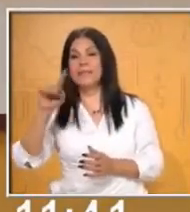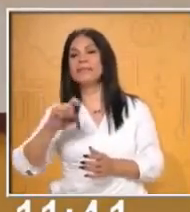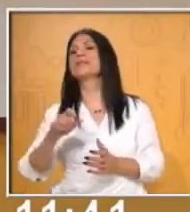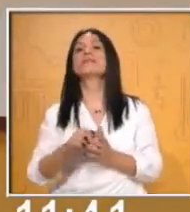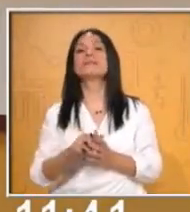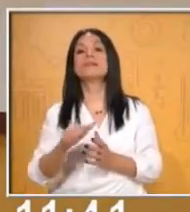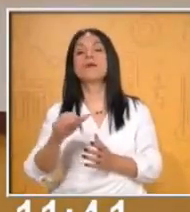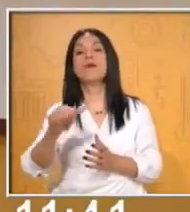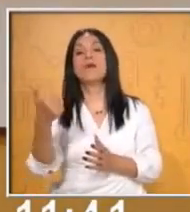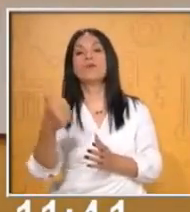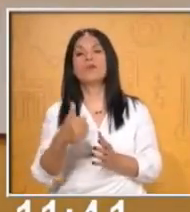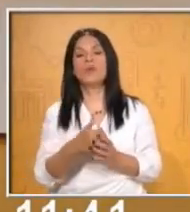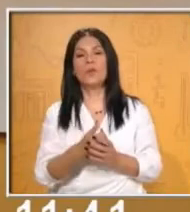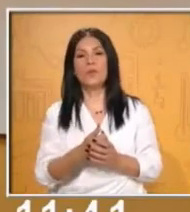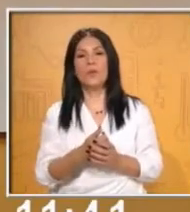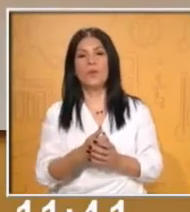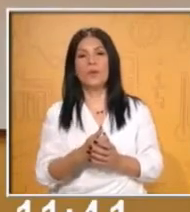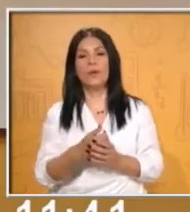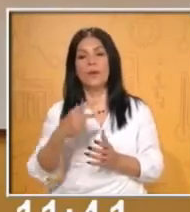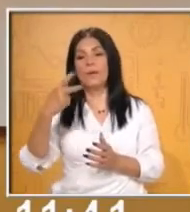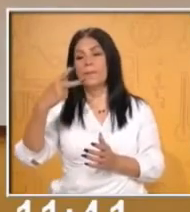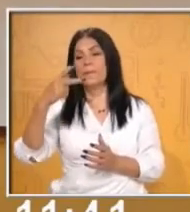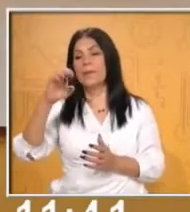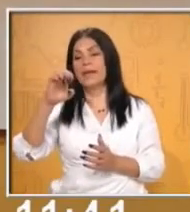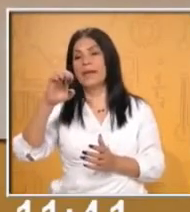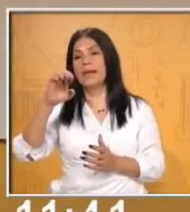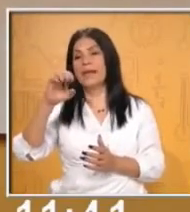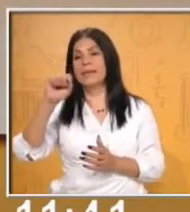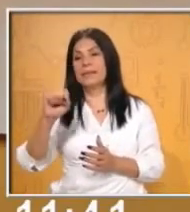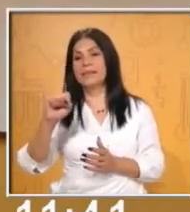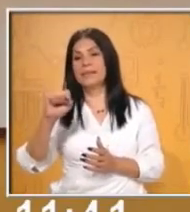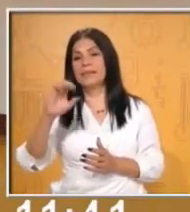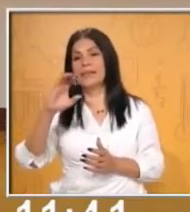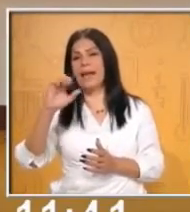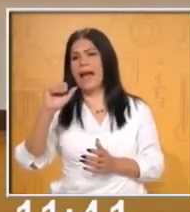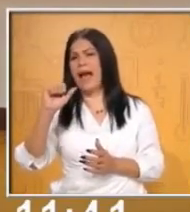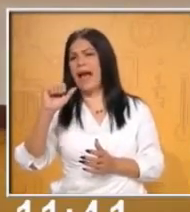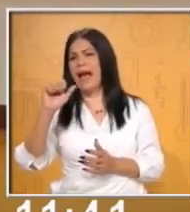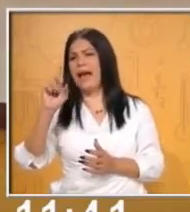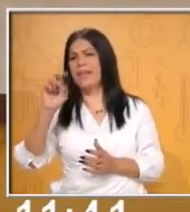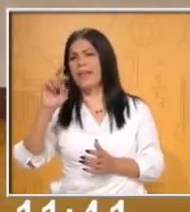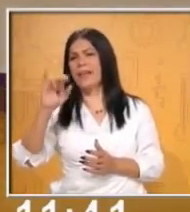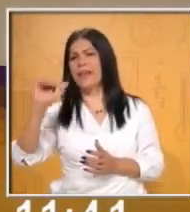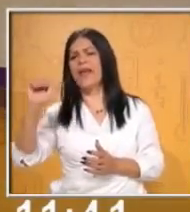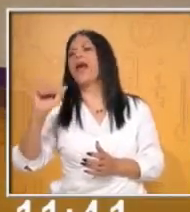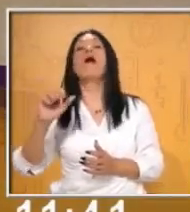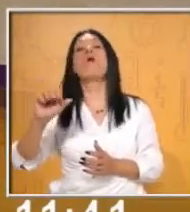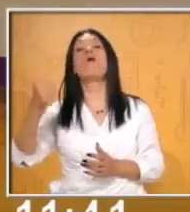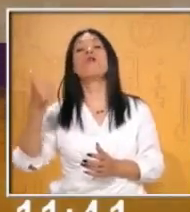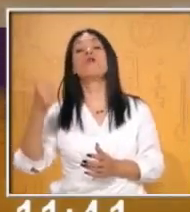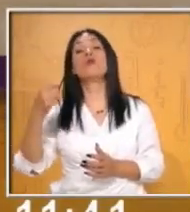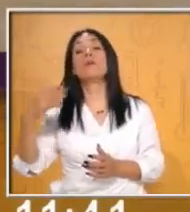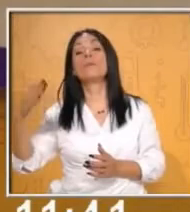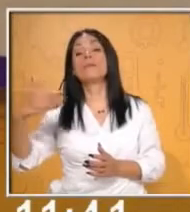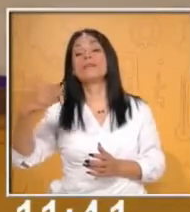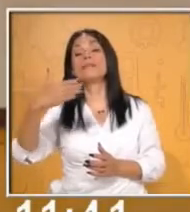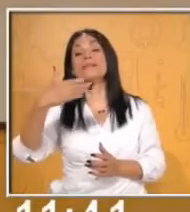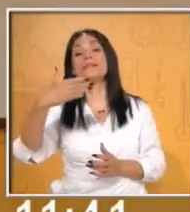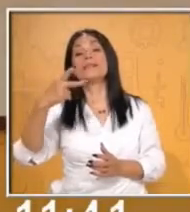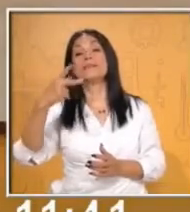que yo puse fue... Pescadería. Pescadito. La siguiente que puse fue... Pescar.